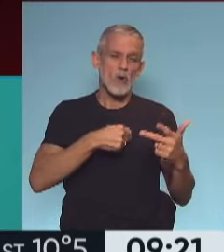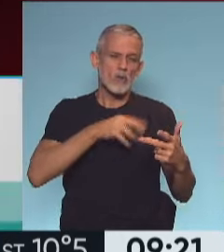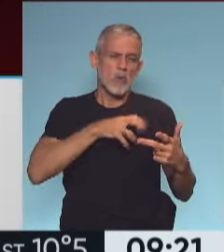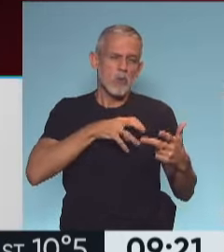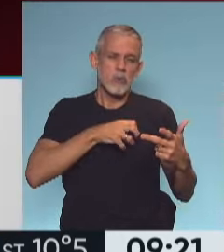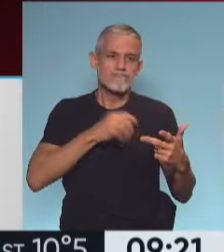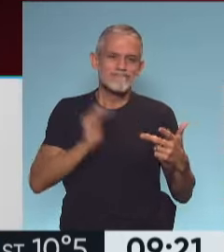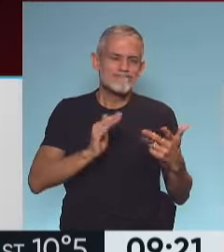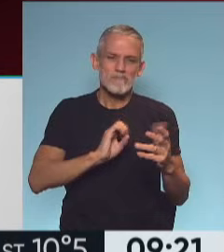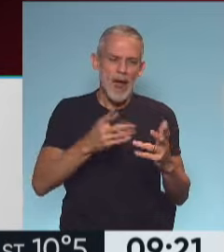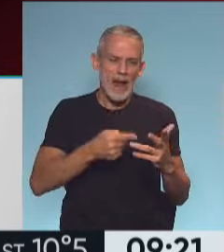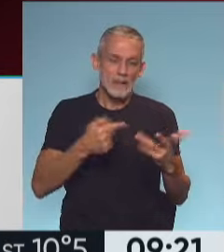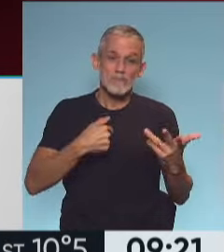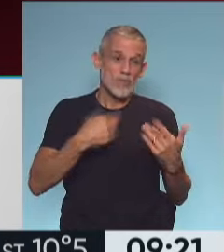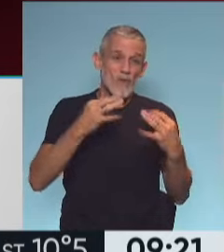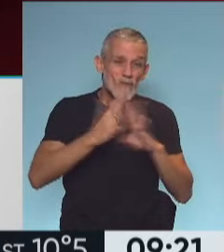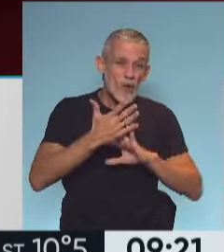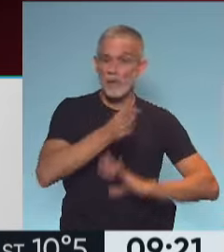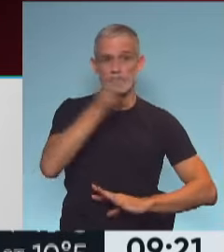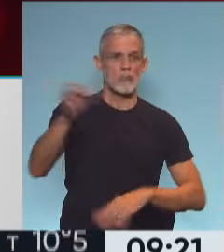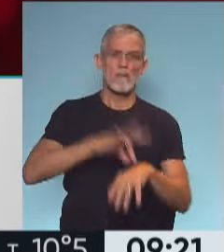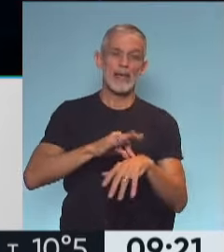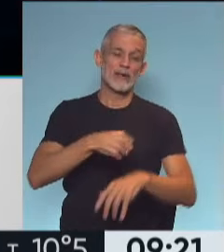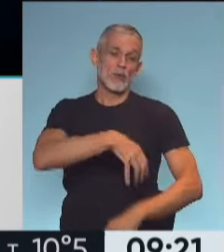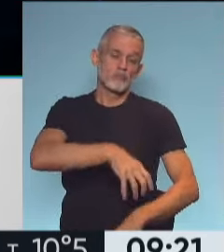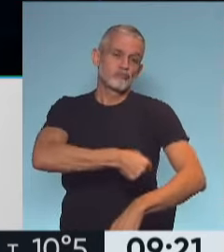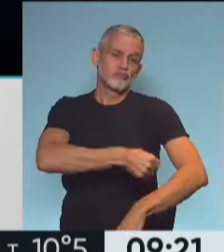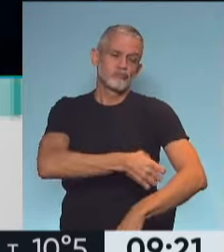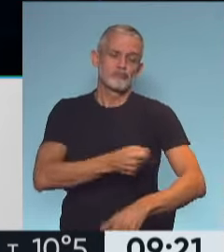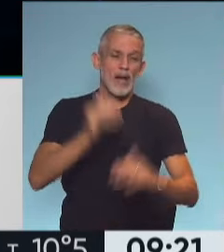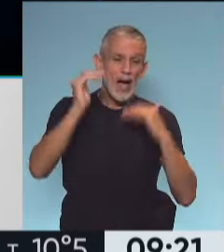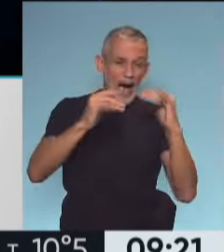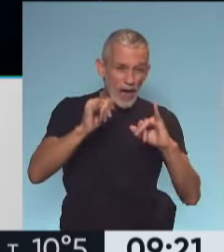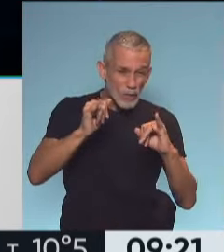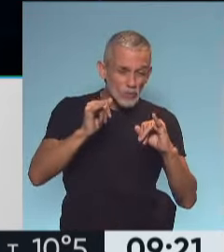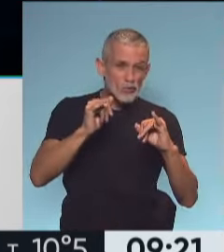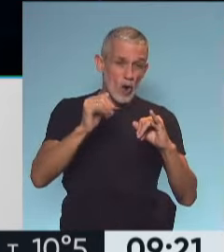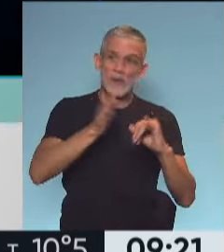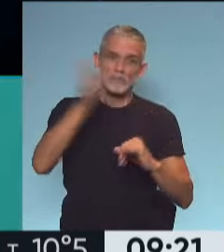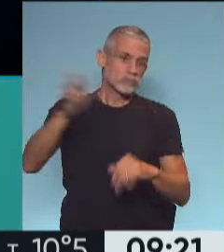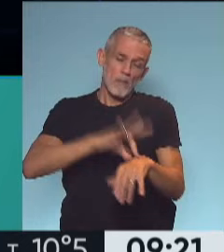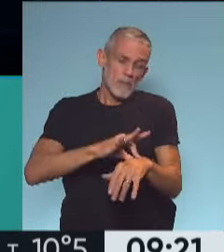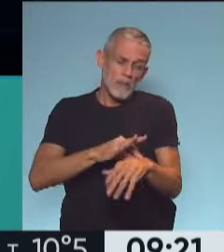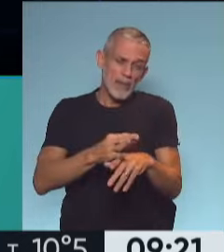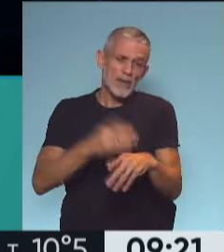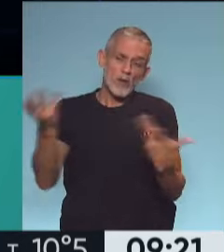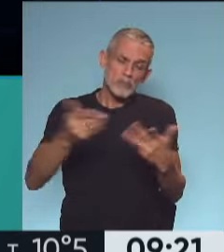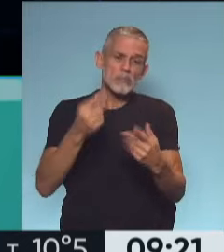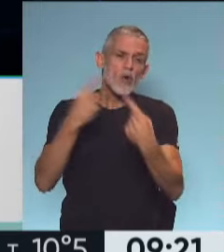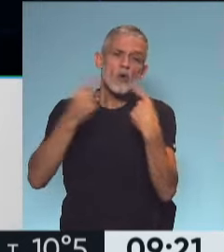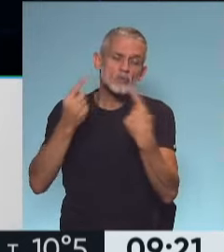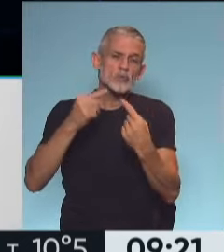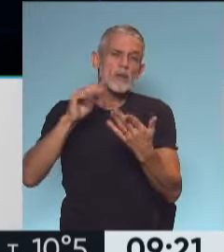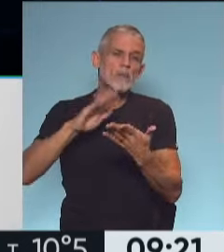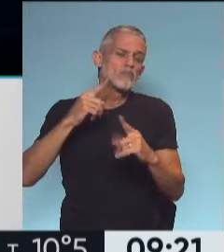pero la única manera es ir al médico y controlarse la presión. El adulto joven debe concurrir al médico y hacer una consulta